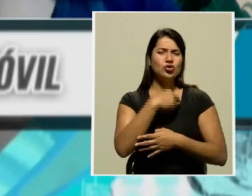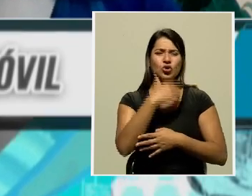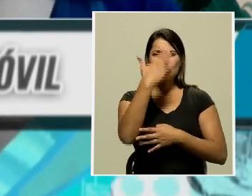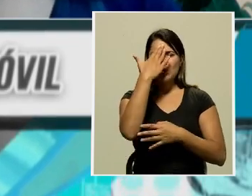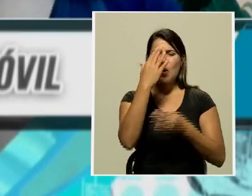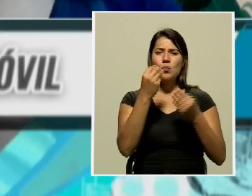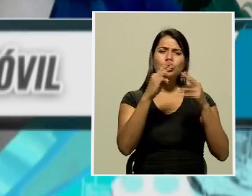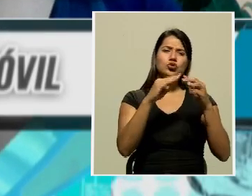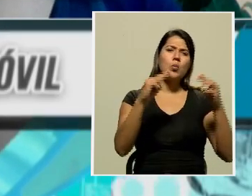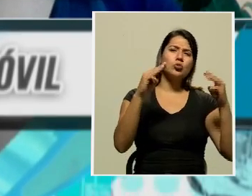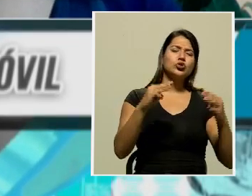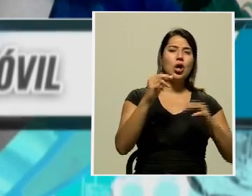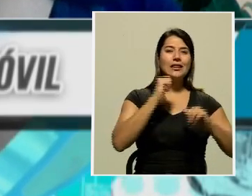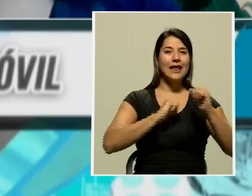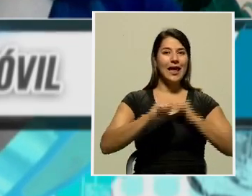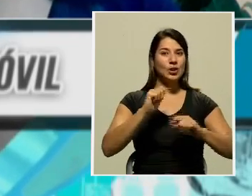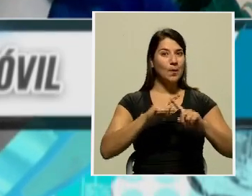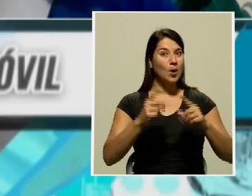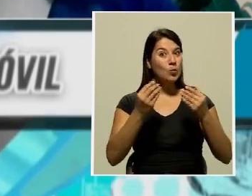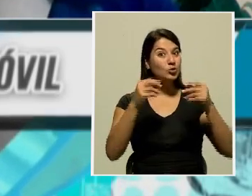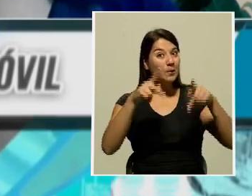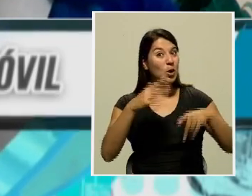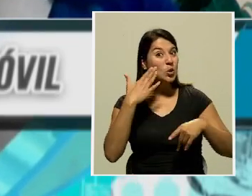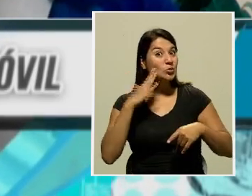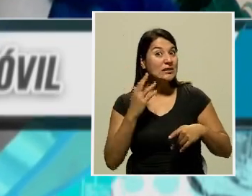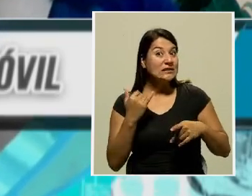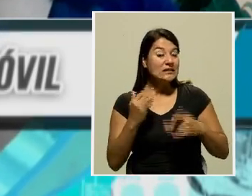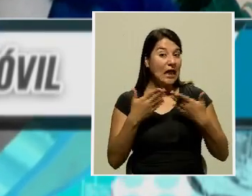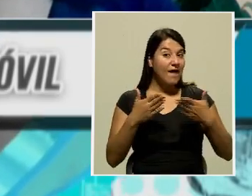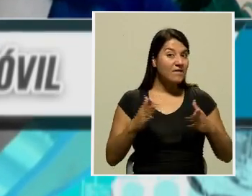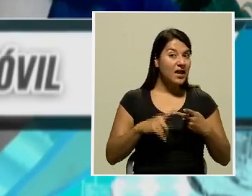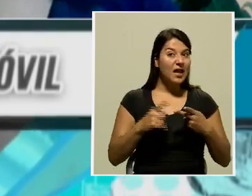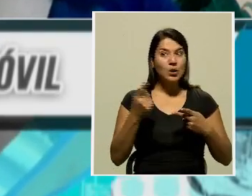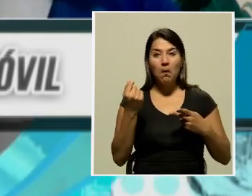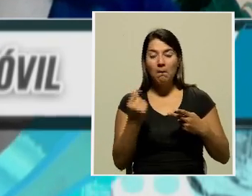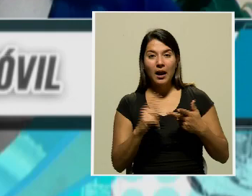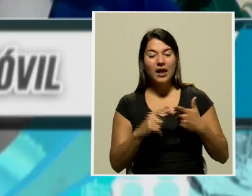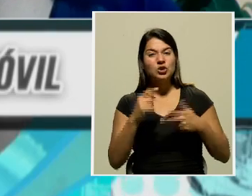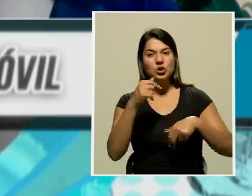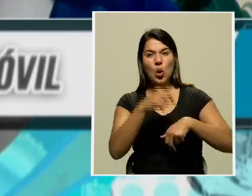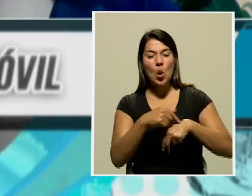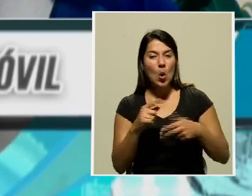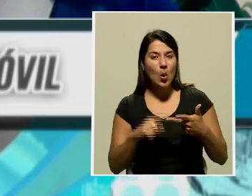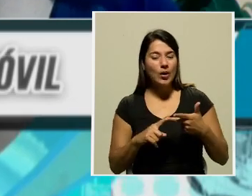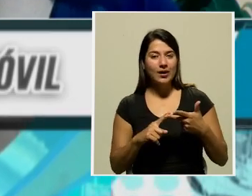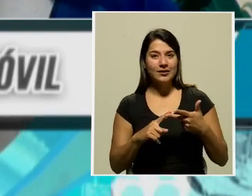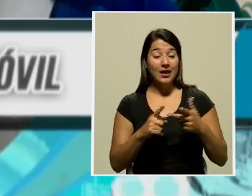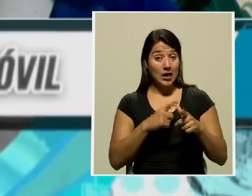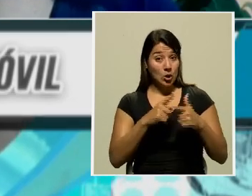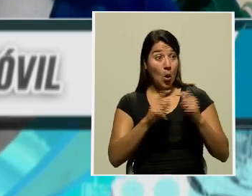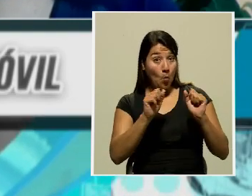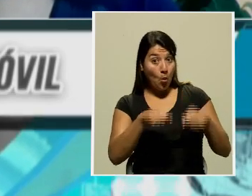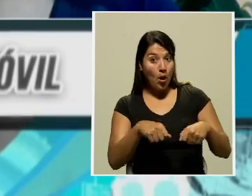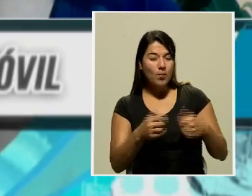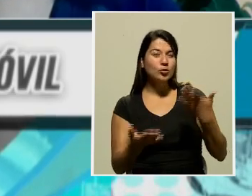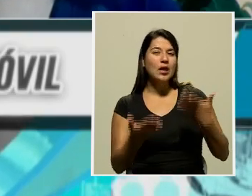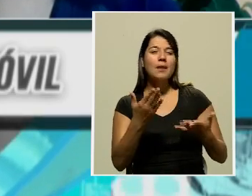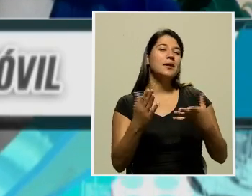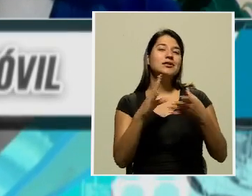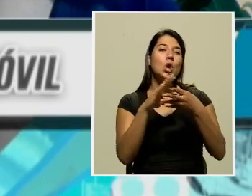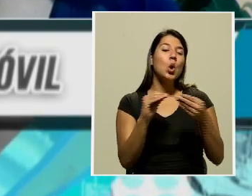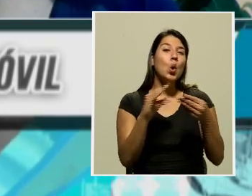museos, hay teatros, pero mucha gente no sabe si están funcionando, cuál es el precio, el horario, por ejemplo. Entonces, podemos tal vez dar un